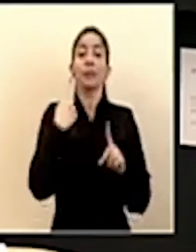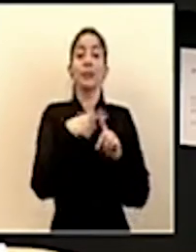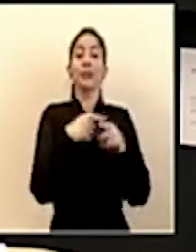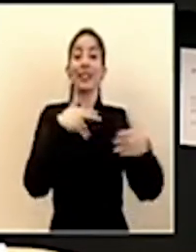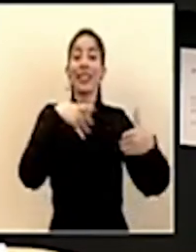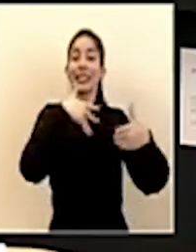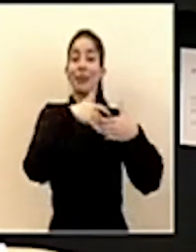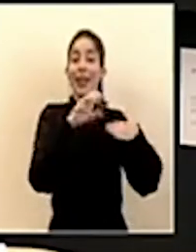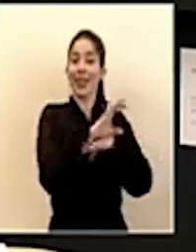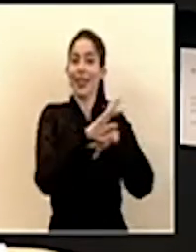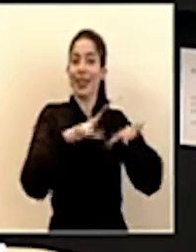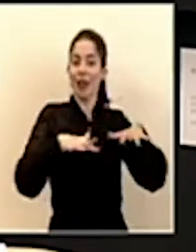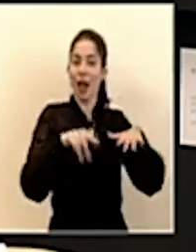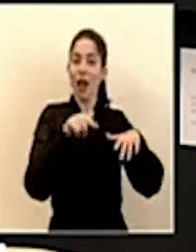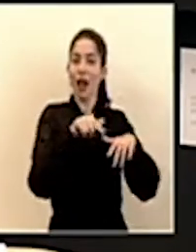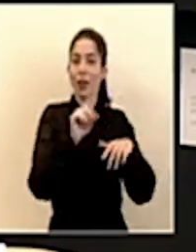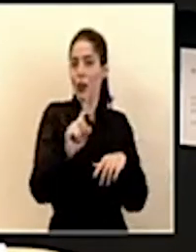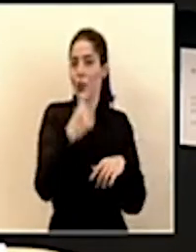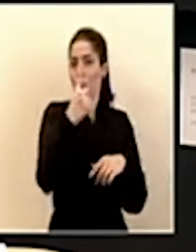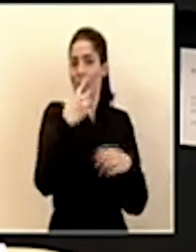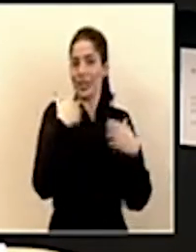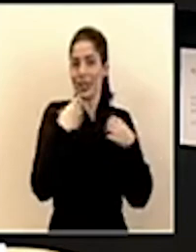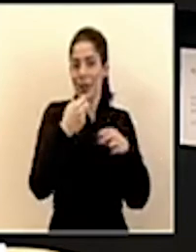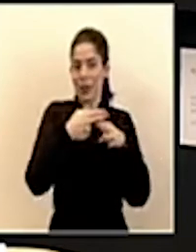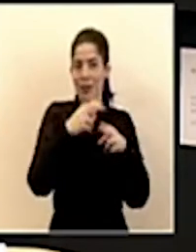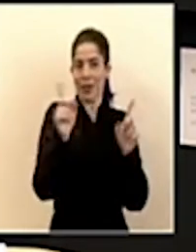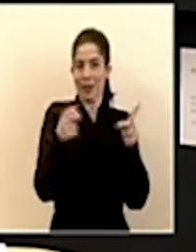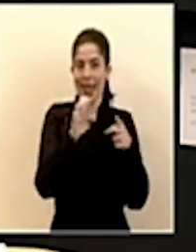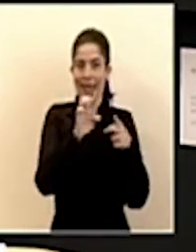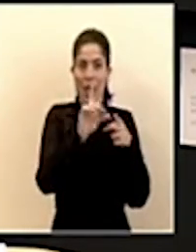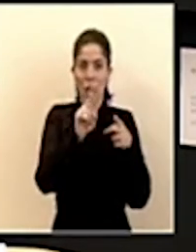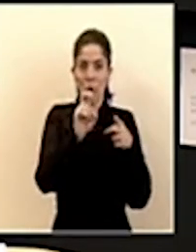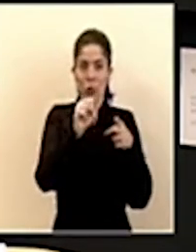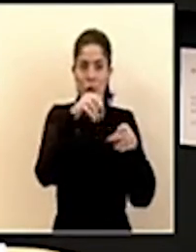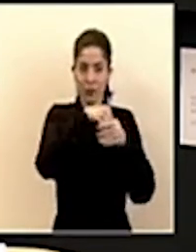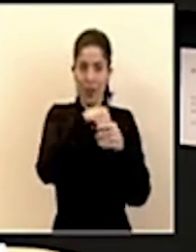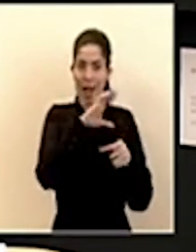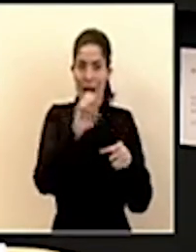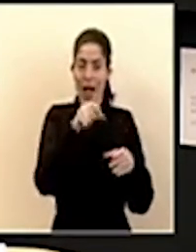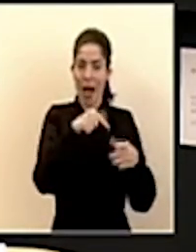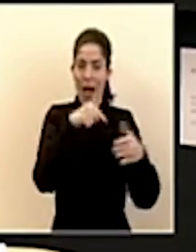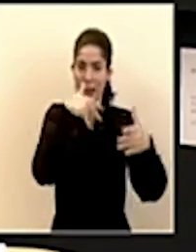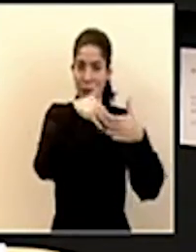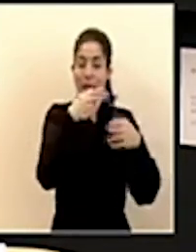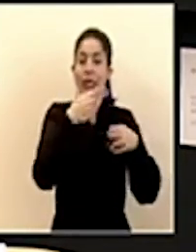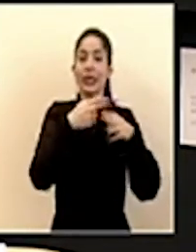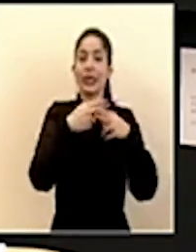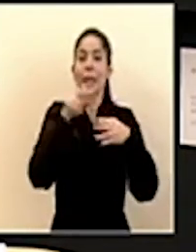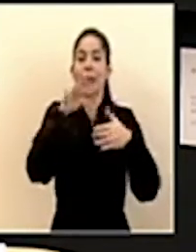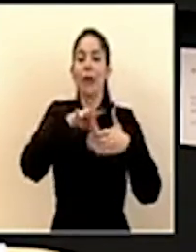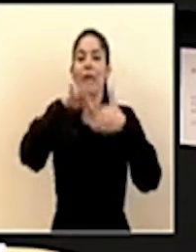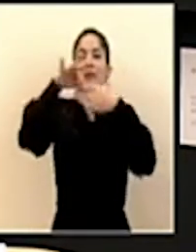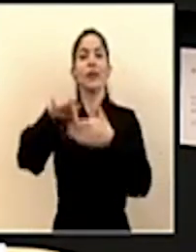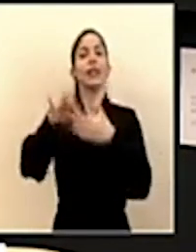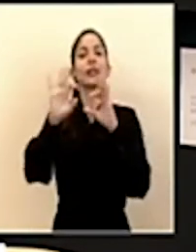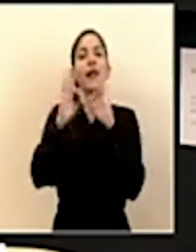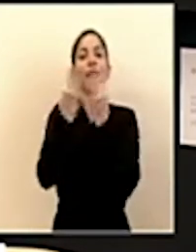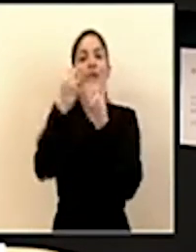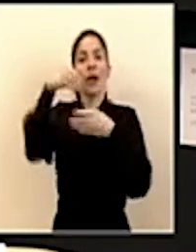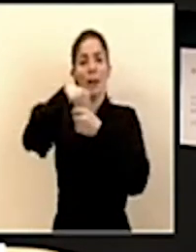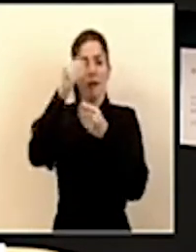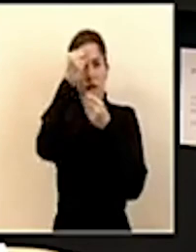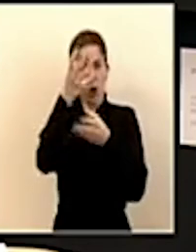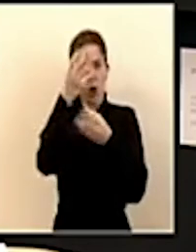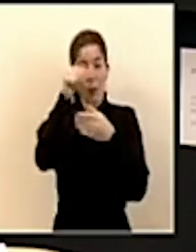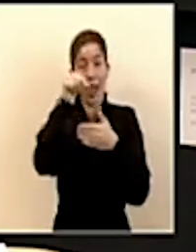expediente digital único de salud el EDUS de la caja hay un módulo que se llama la ficha familiar y en este